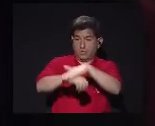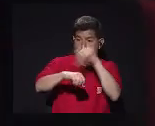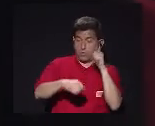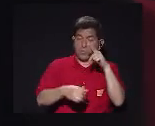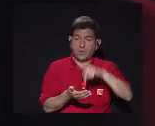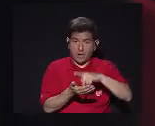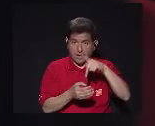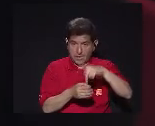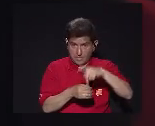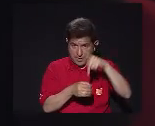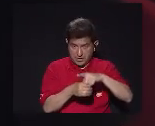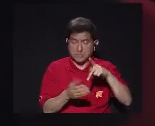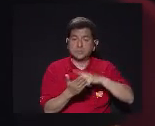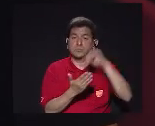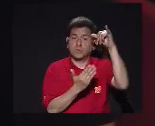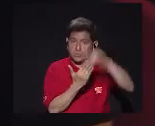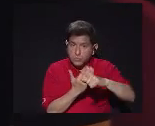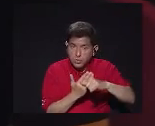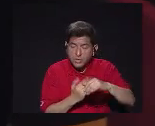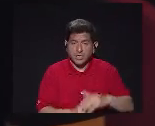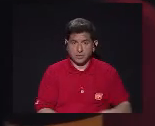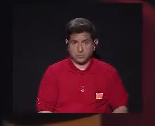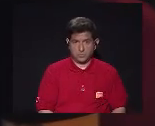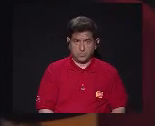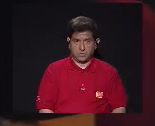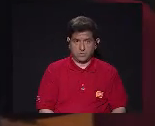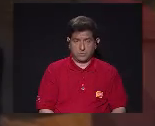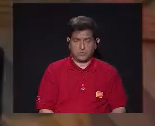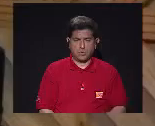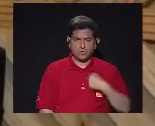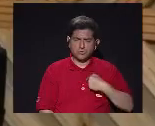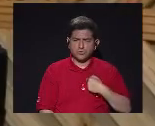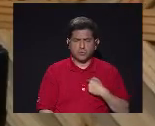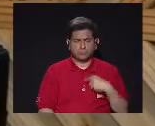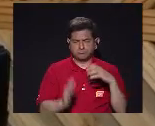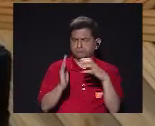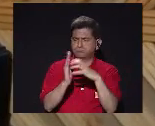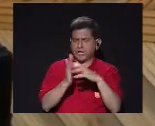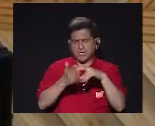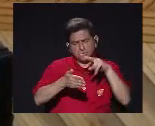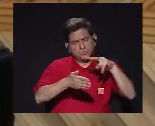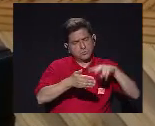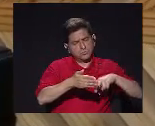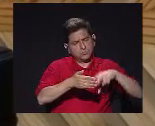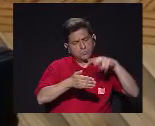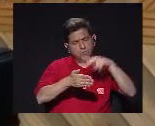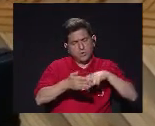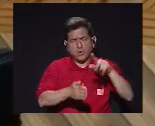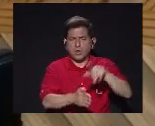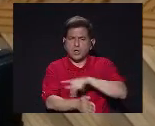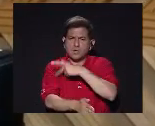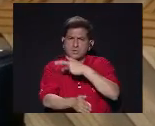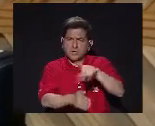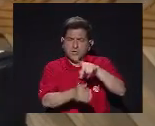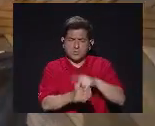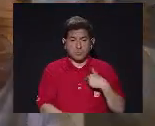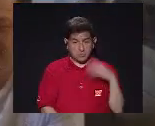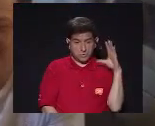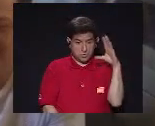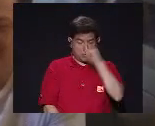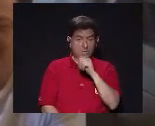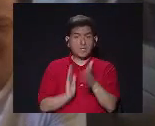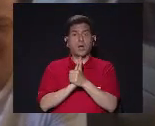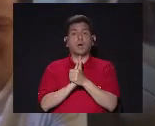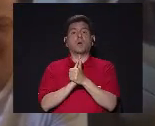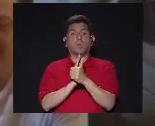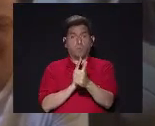convocaron A participar en este proyecto Pues revisé los textos De los poemas Y me